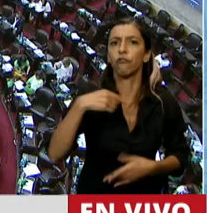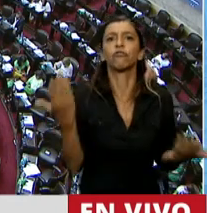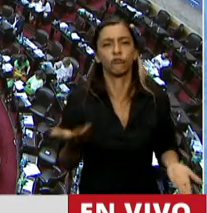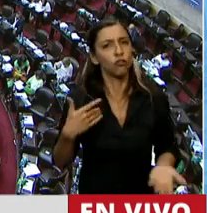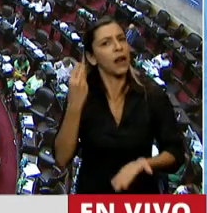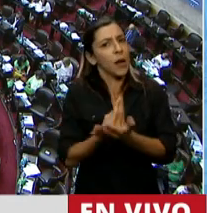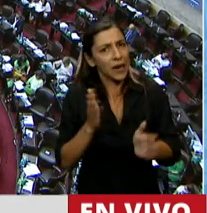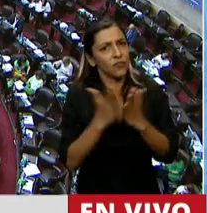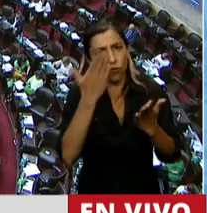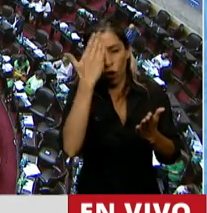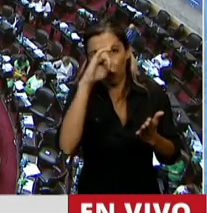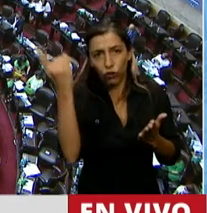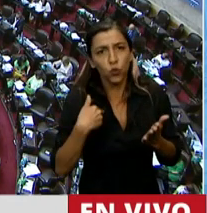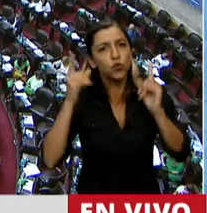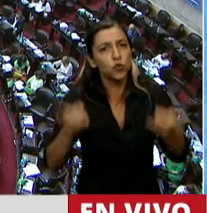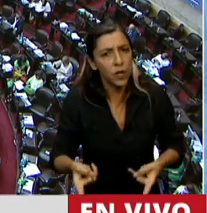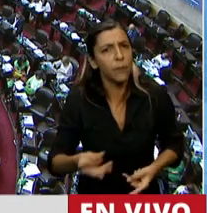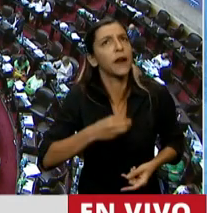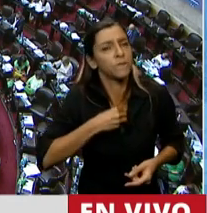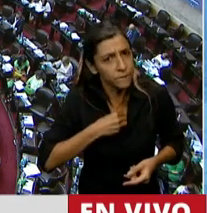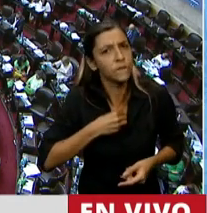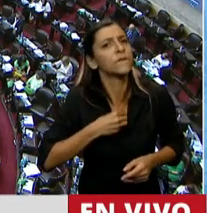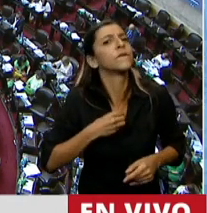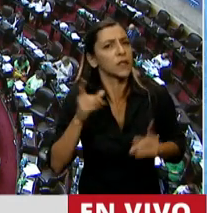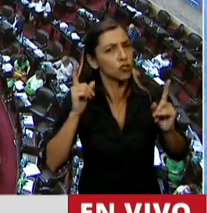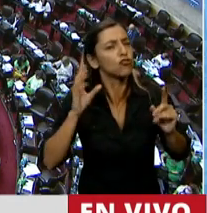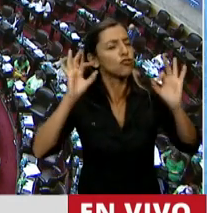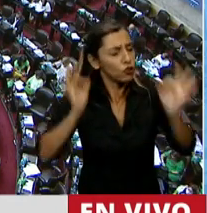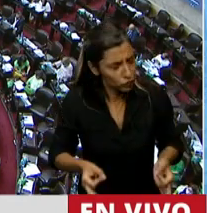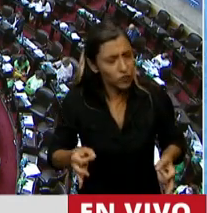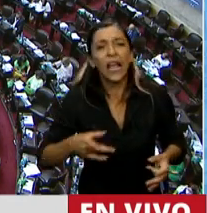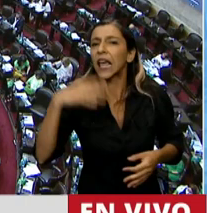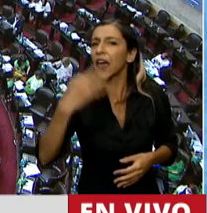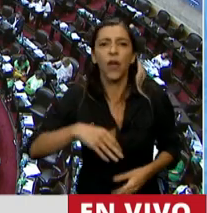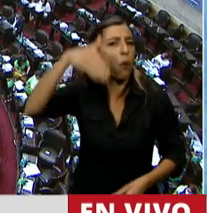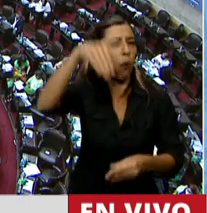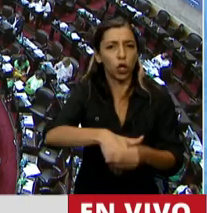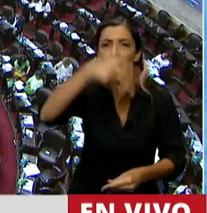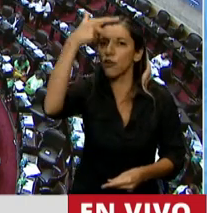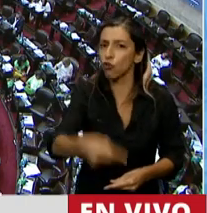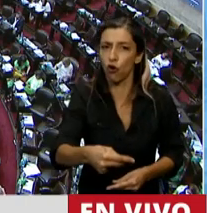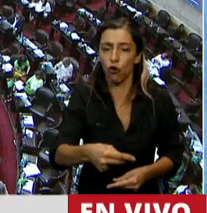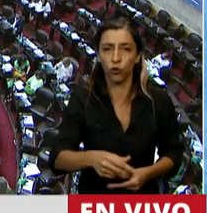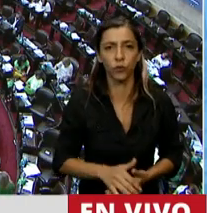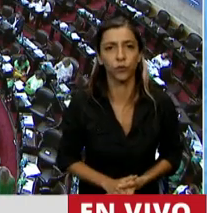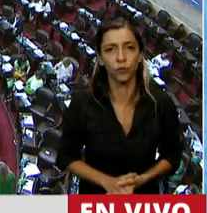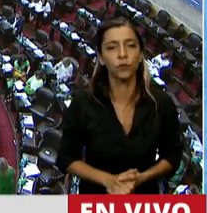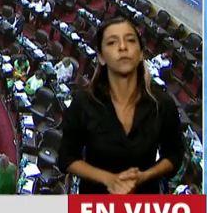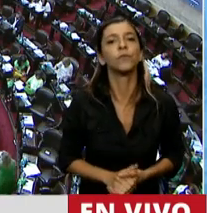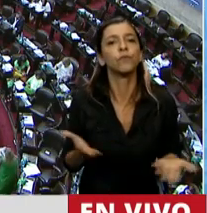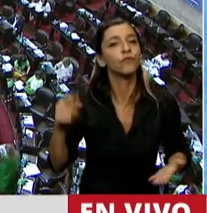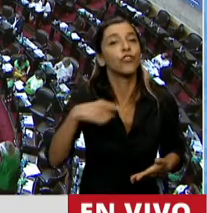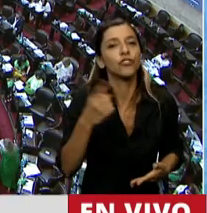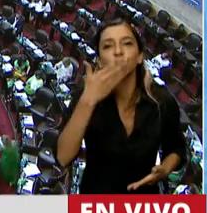con prescindencia de mi credo religioso, es que votaré un categórico no a este proyecto. Acá se